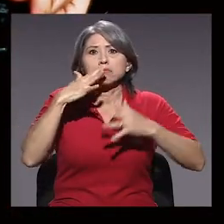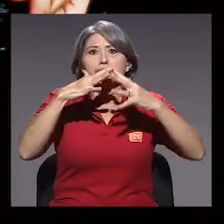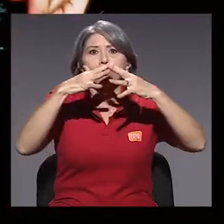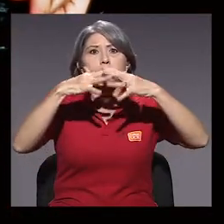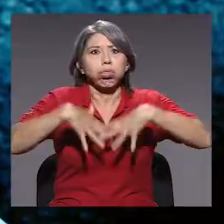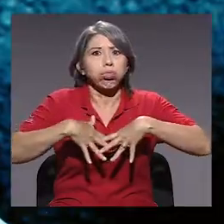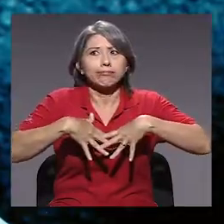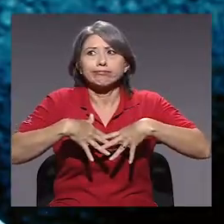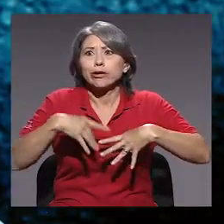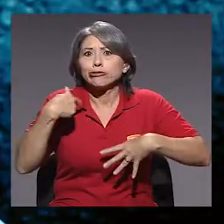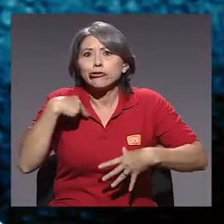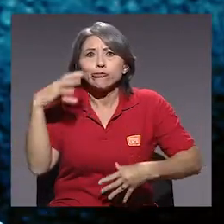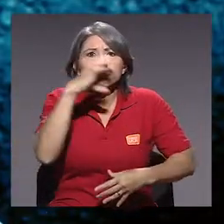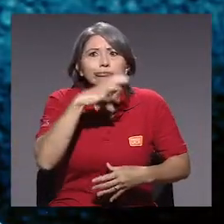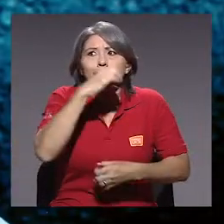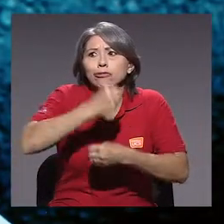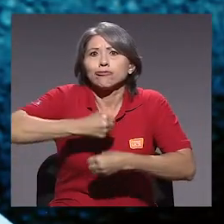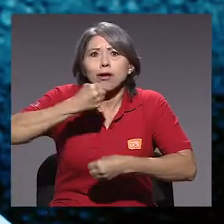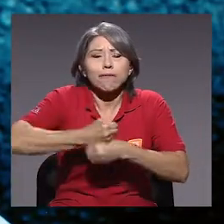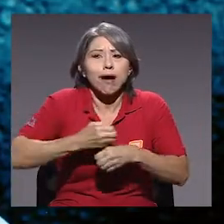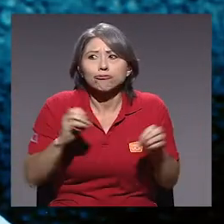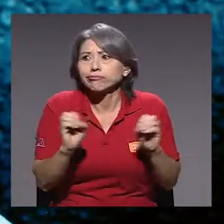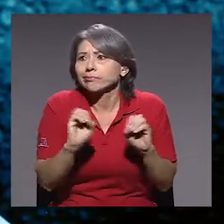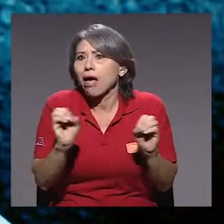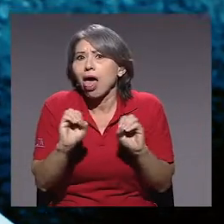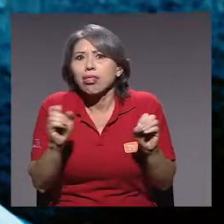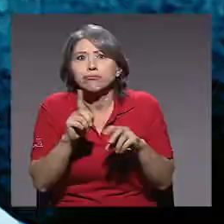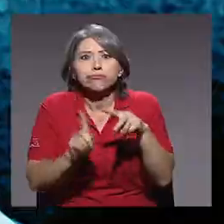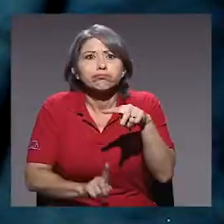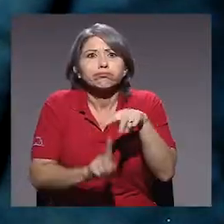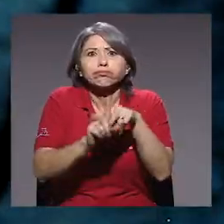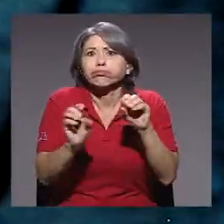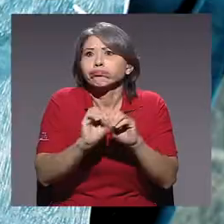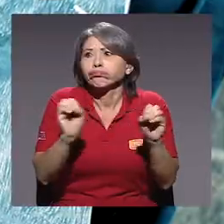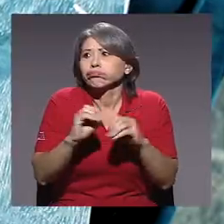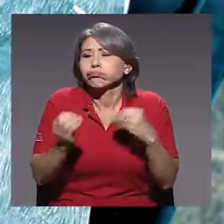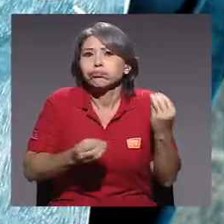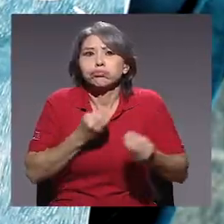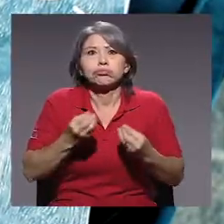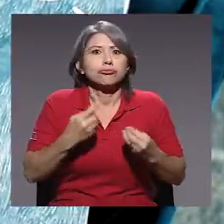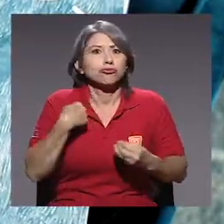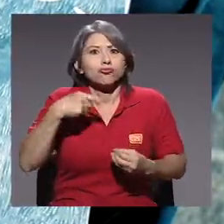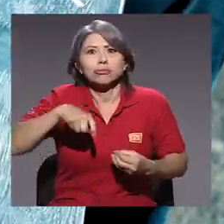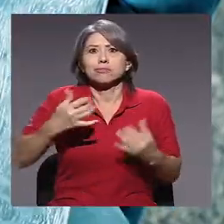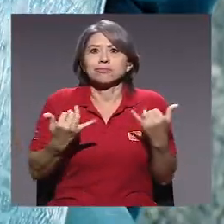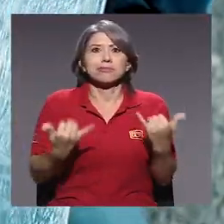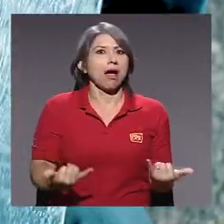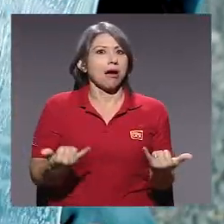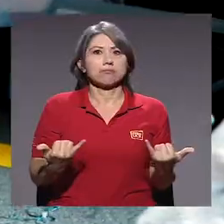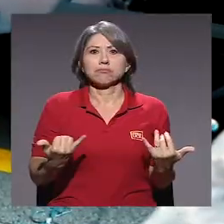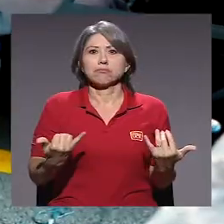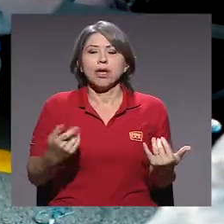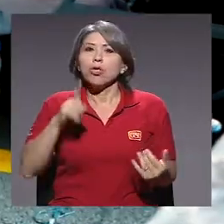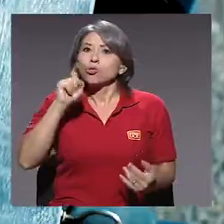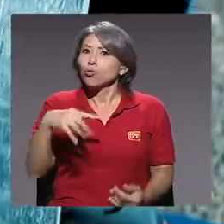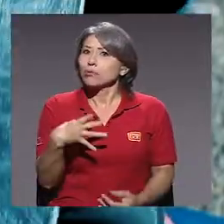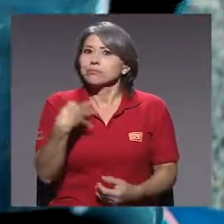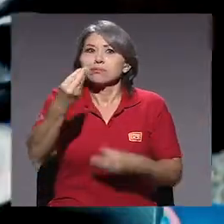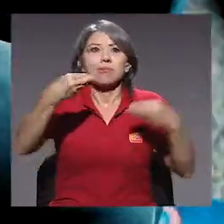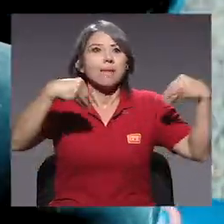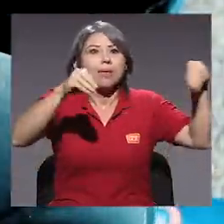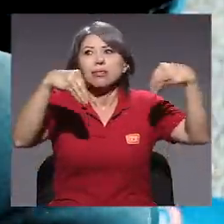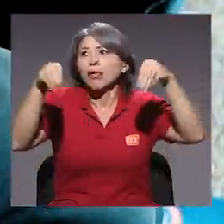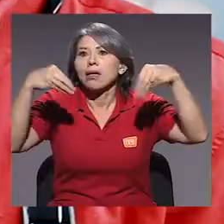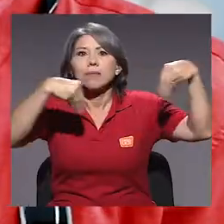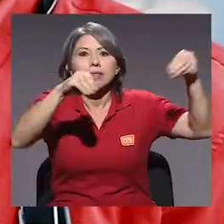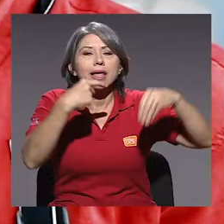básicamente no apareció o no apareció en el tiempo que se necesitaba, entonces era ya y tocó salir a vender, salir